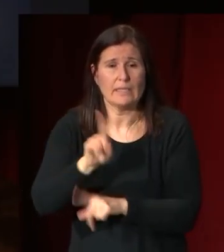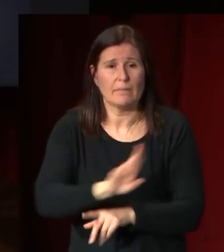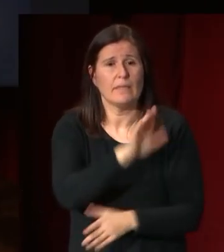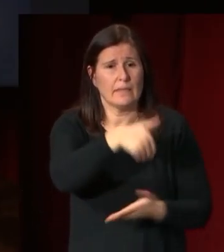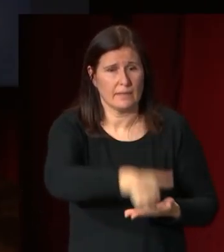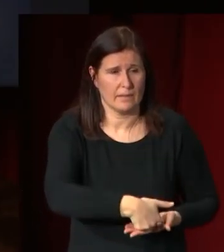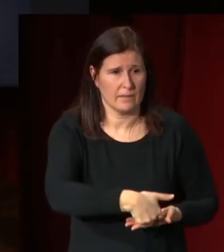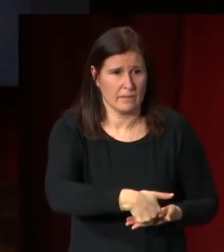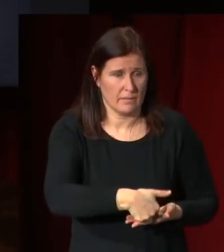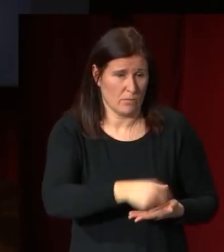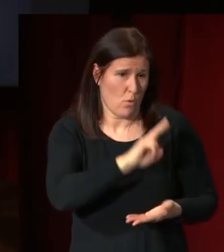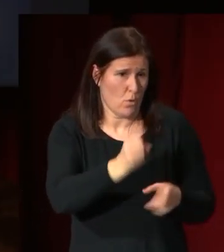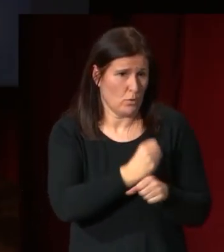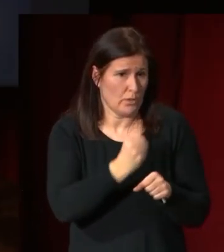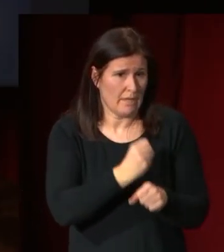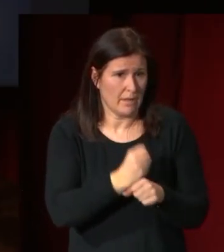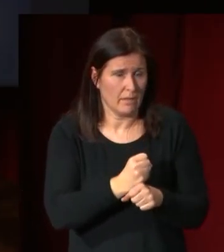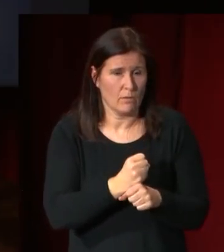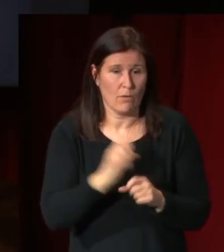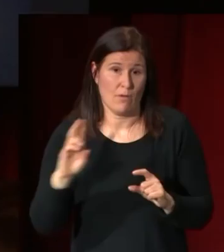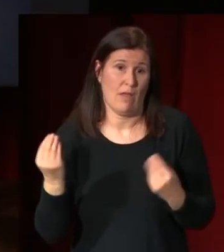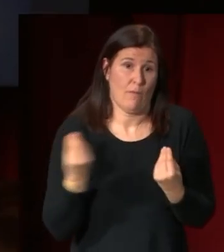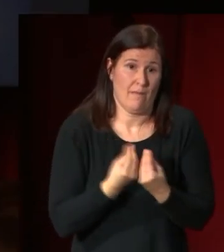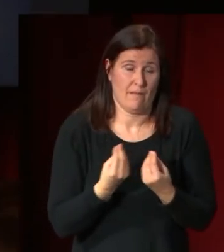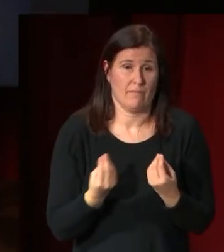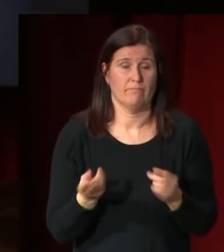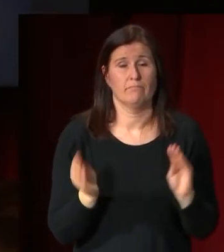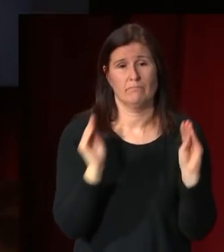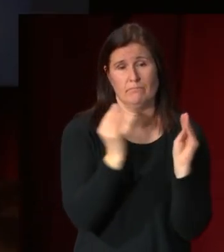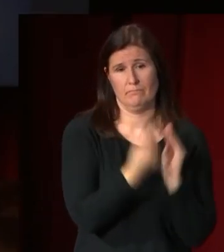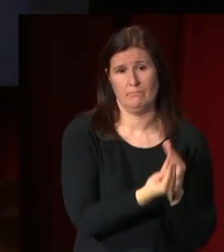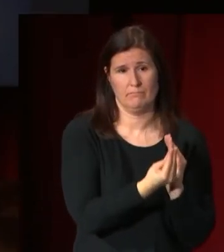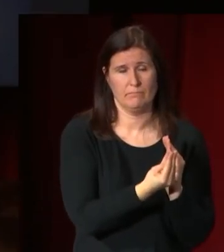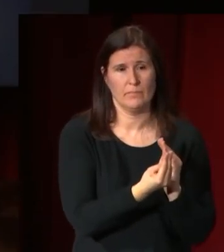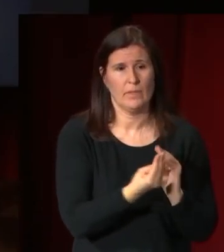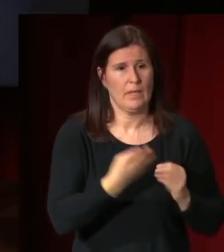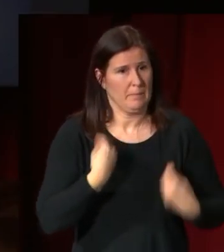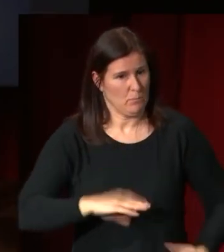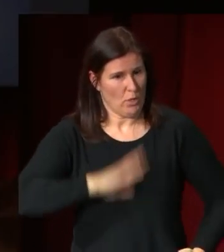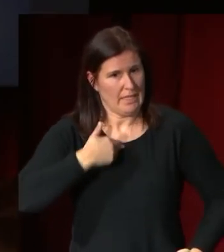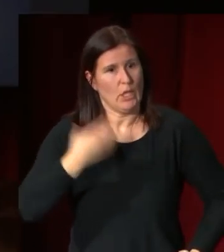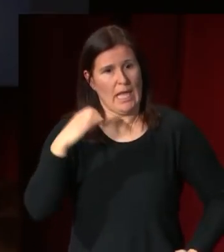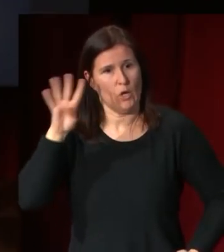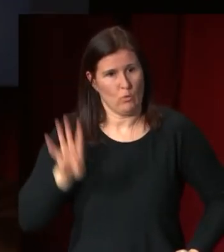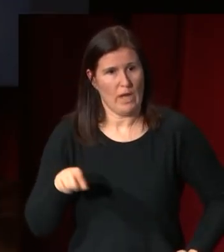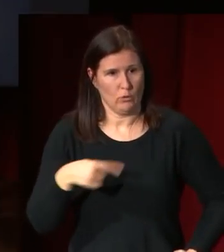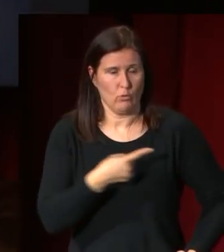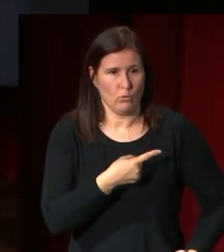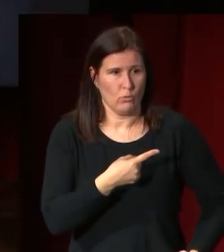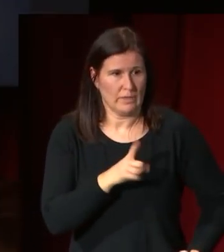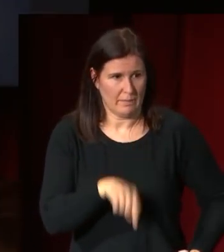como pareja su propio retrato el propio retrato de Carlos IV sedente